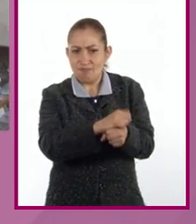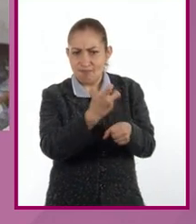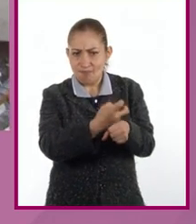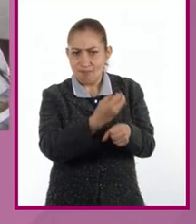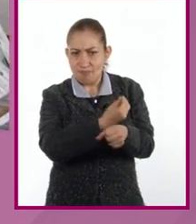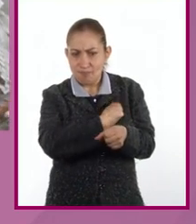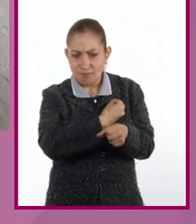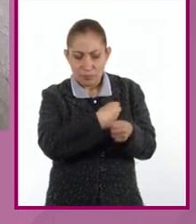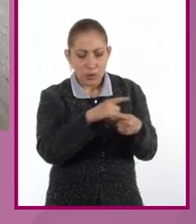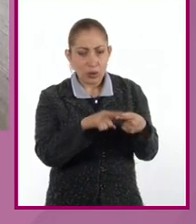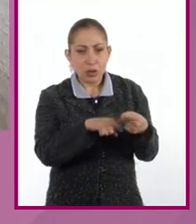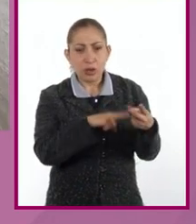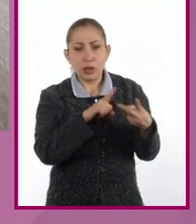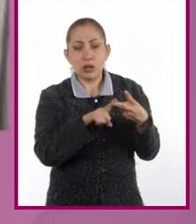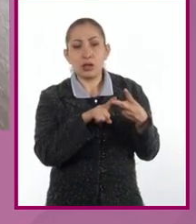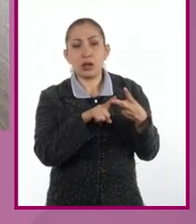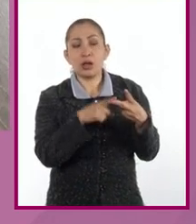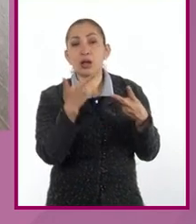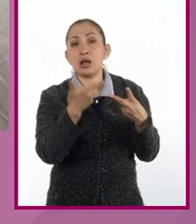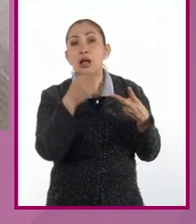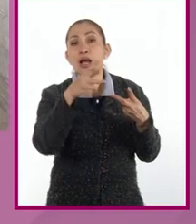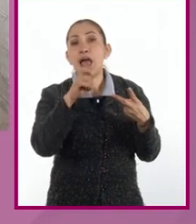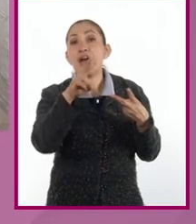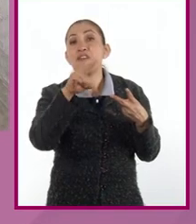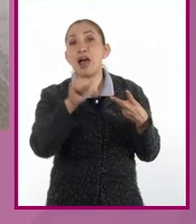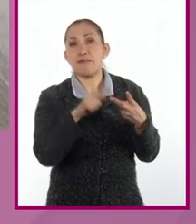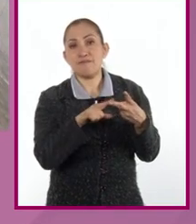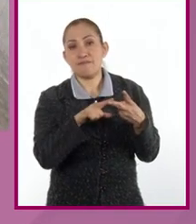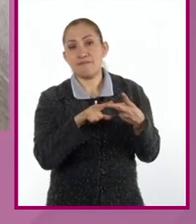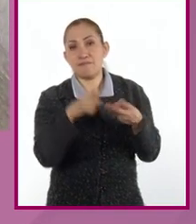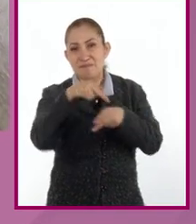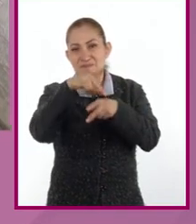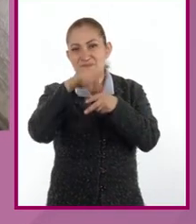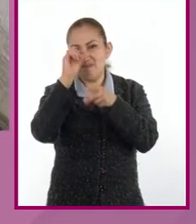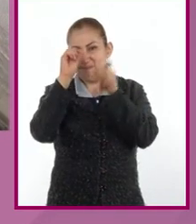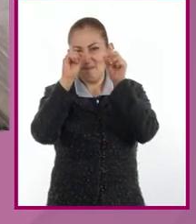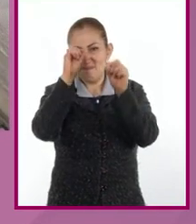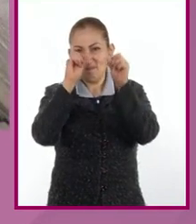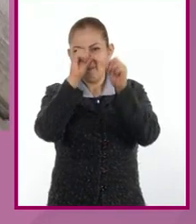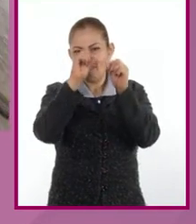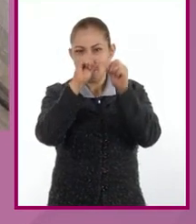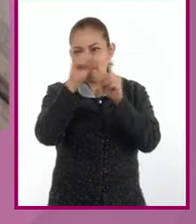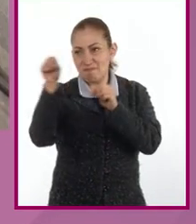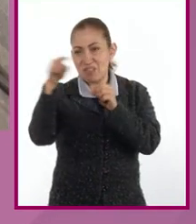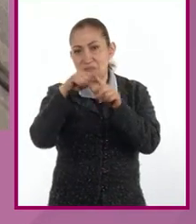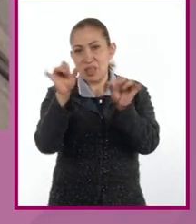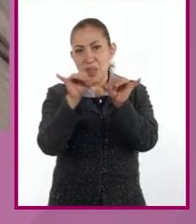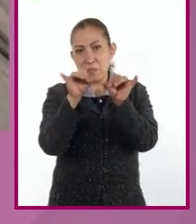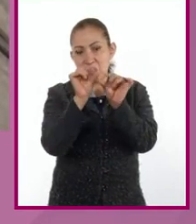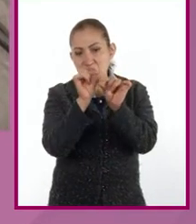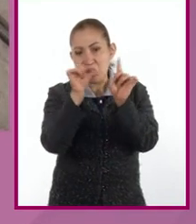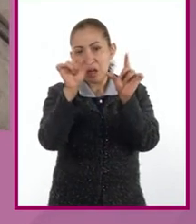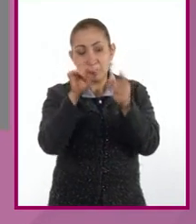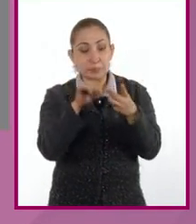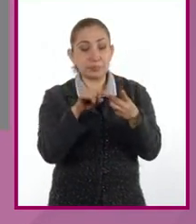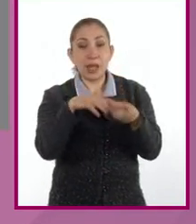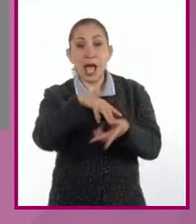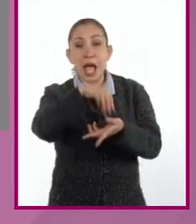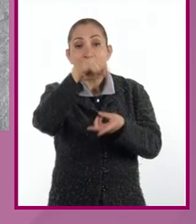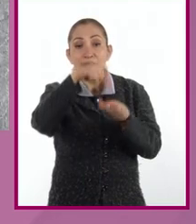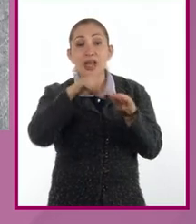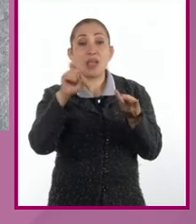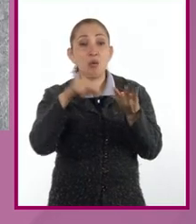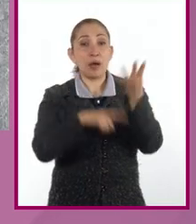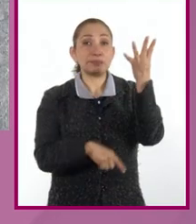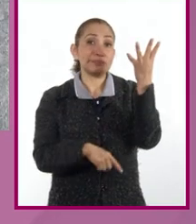resistente. Bien. Tenemos la grava, que están en distintas propiedades y en distintos tamaños, arena y